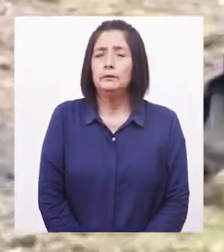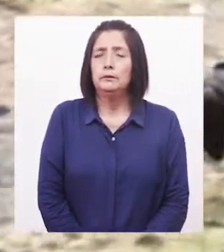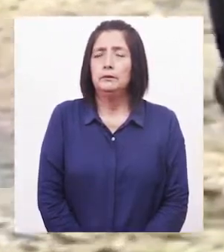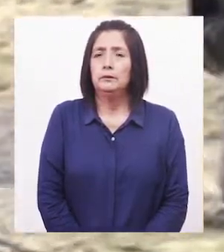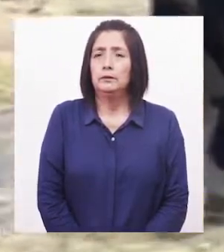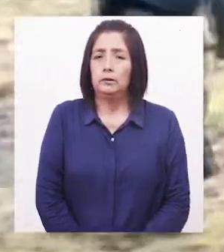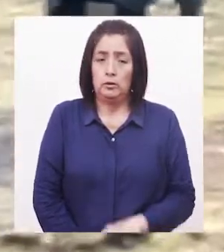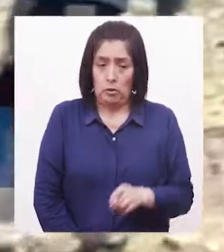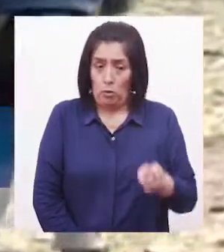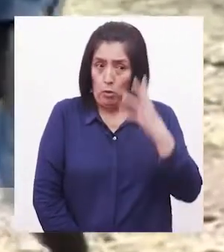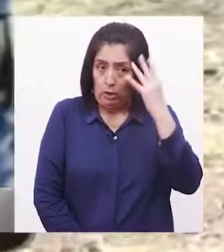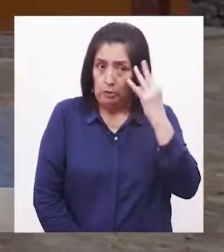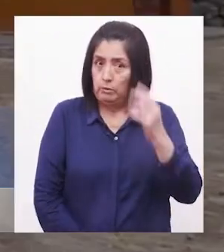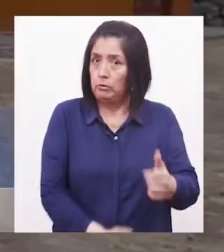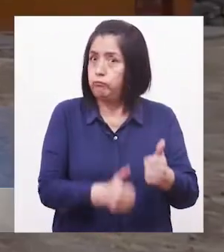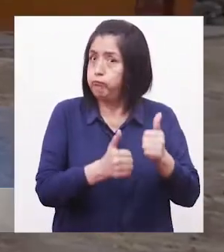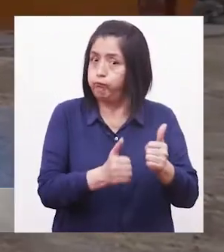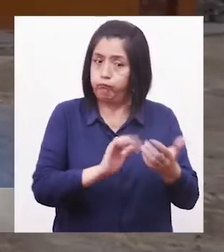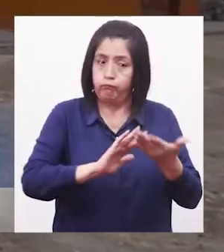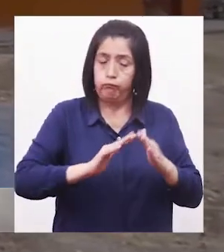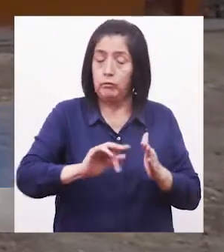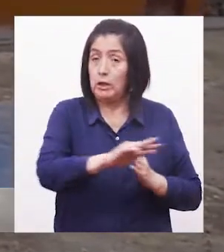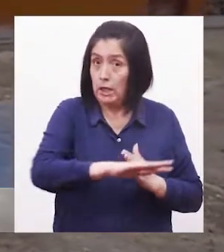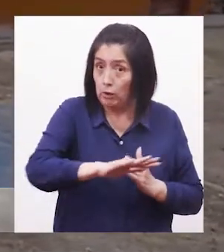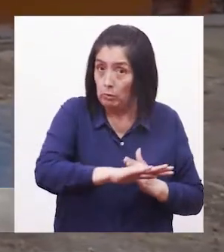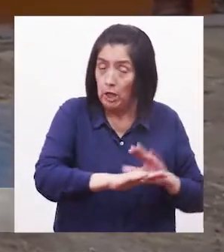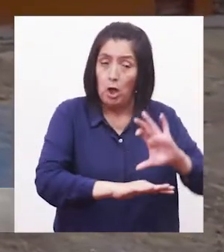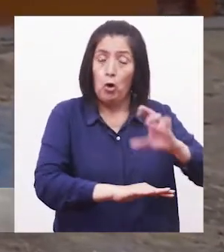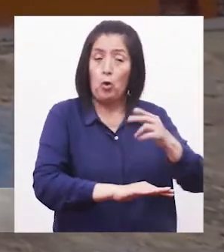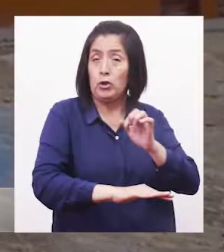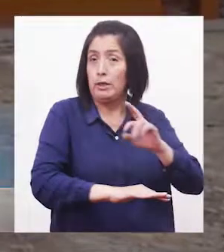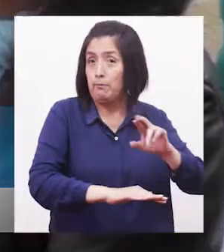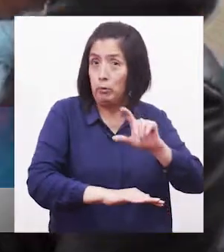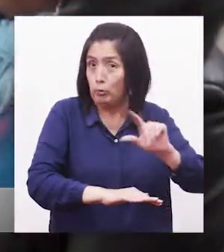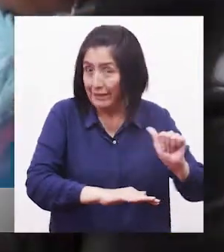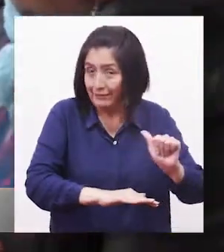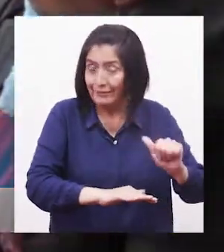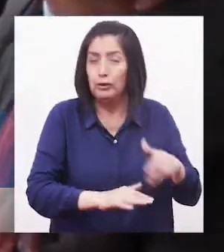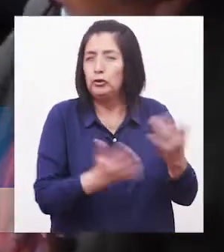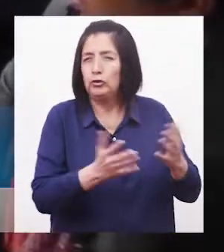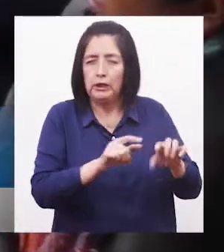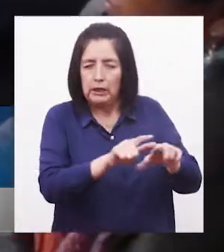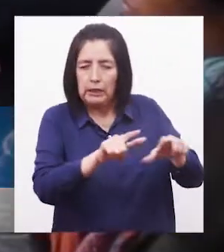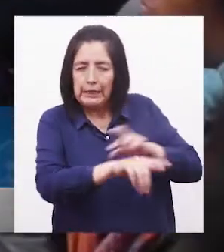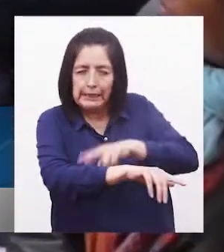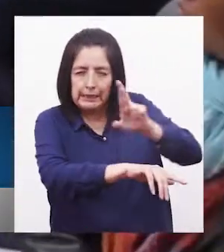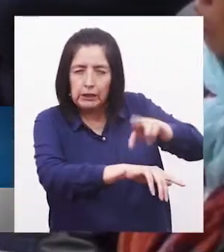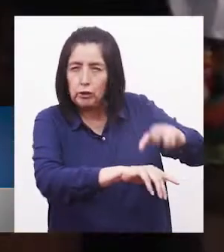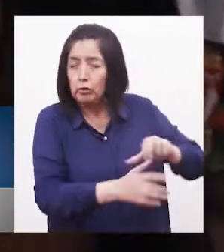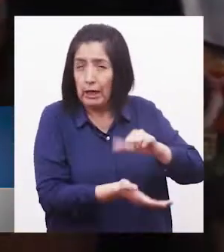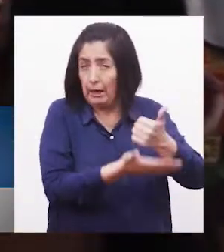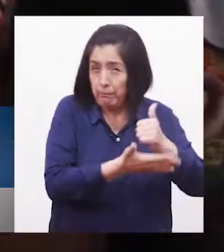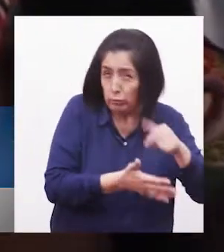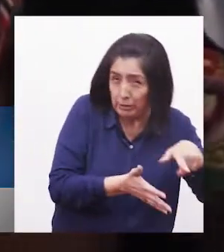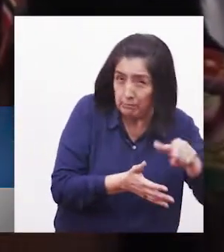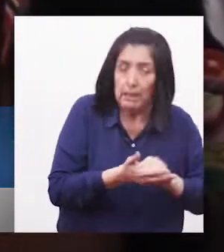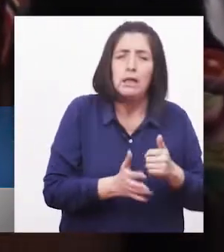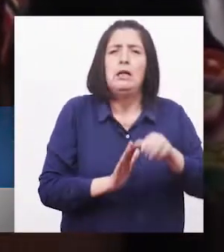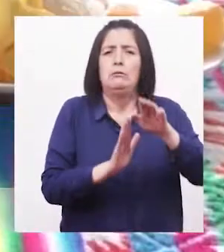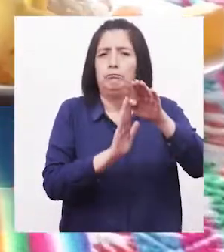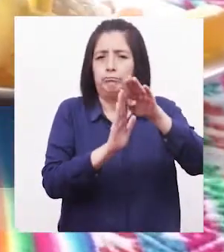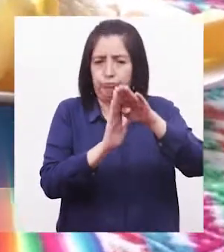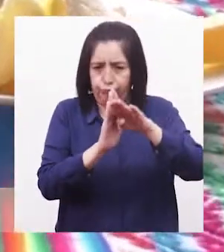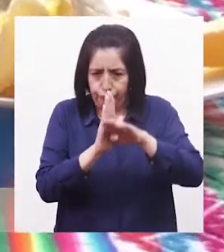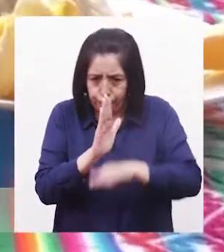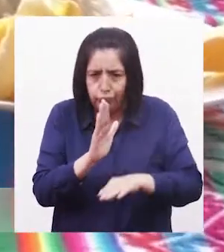La experiencia exitosa de la comunidad campesina de Cochapuclo, región Apurímac, en la que su población redujo la anemia a más del